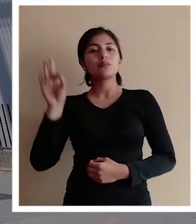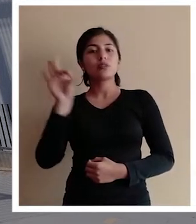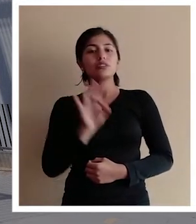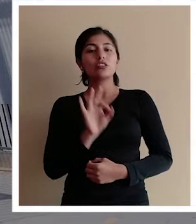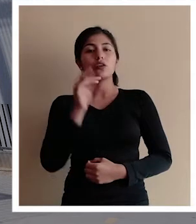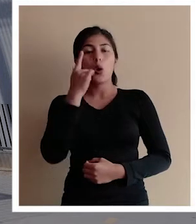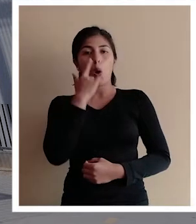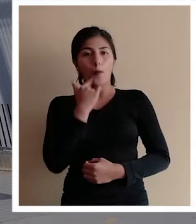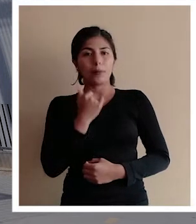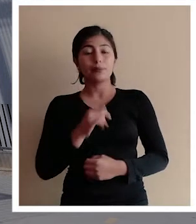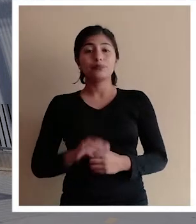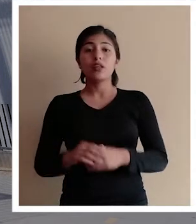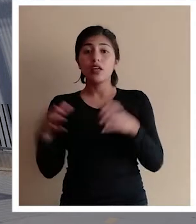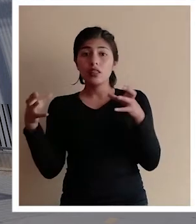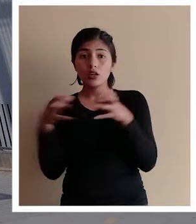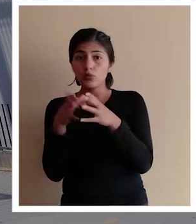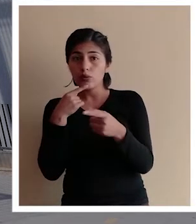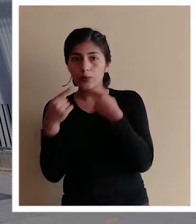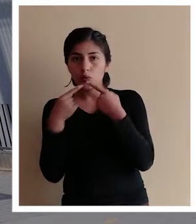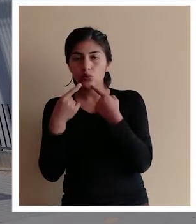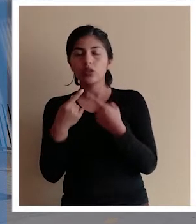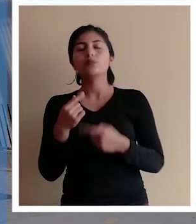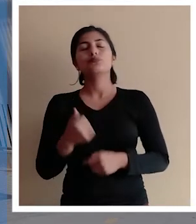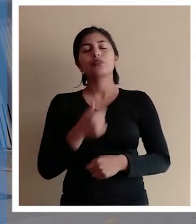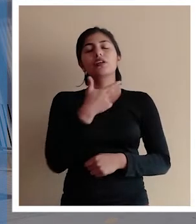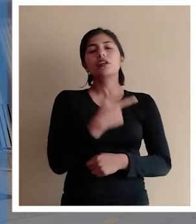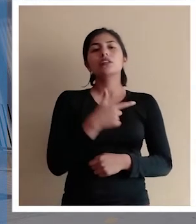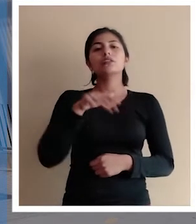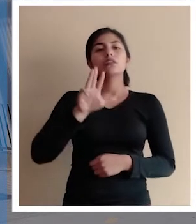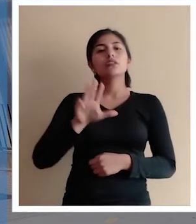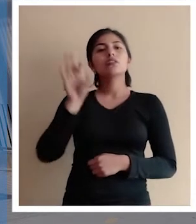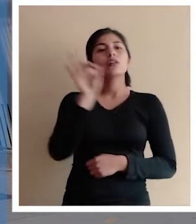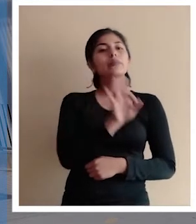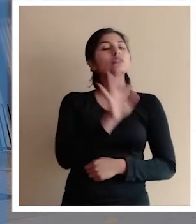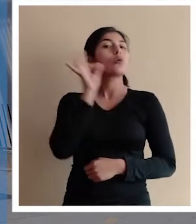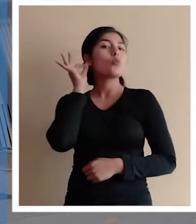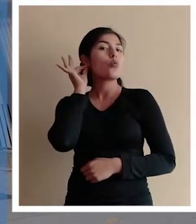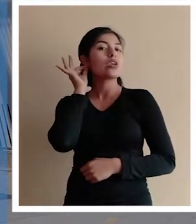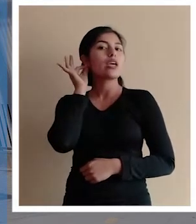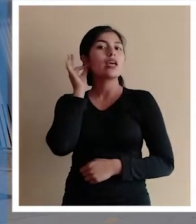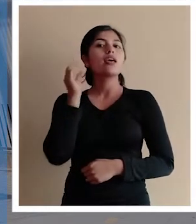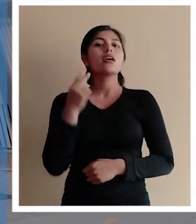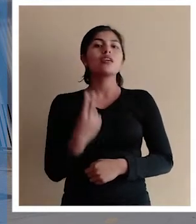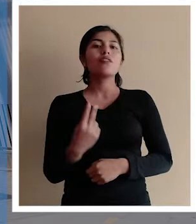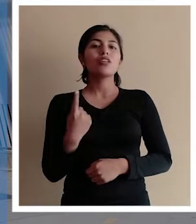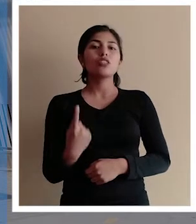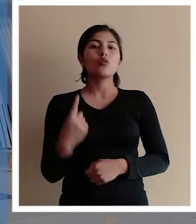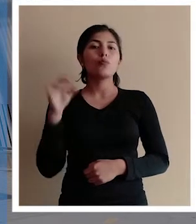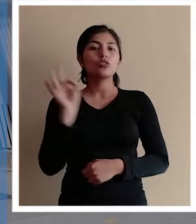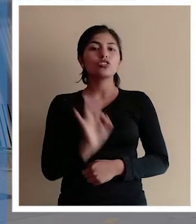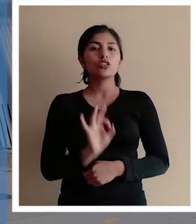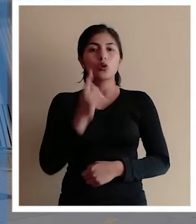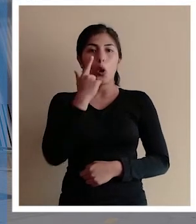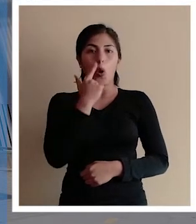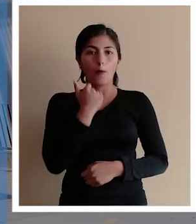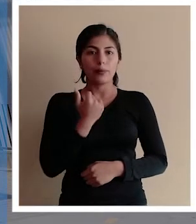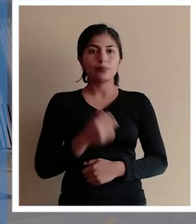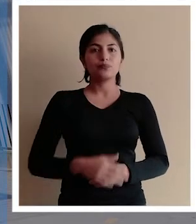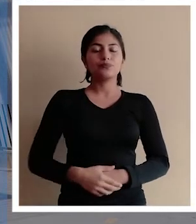% fueron hombres. Del Grupo Consultado, el 79% fueron mujeres y el 21% hombres.